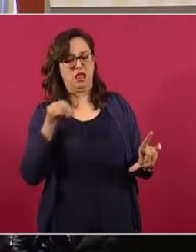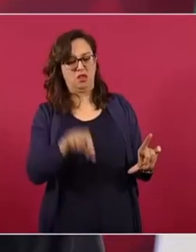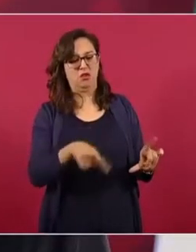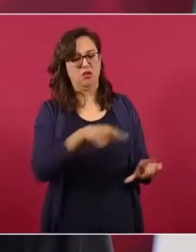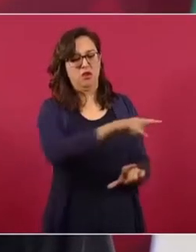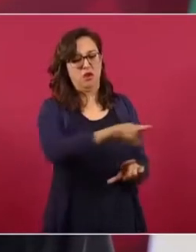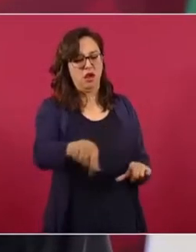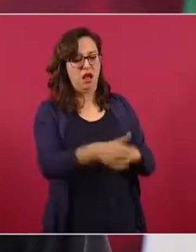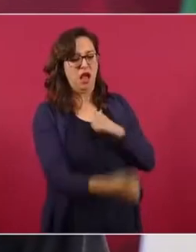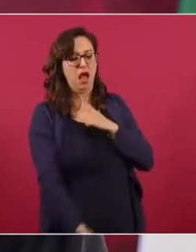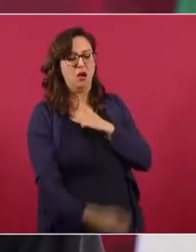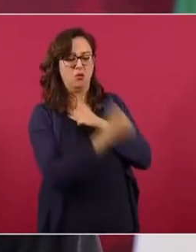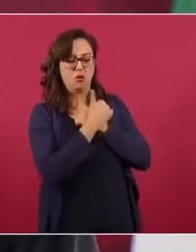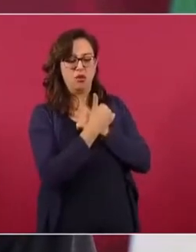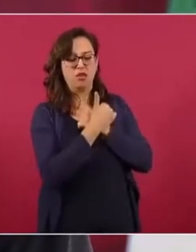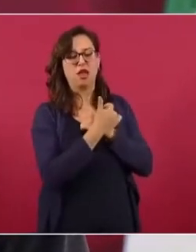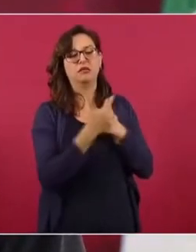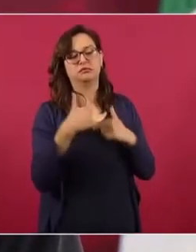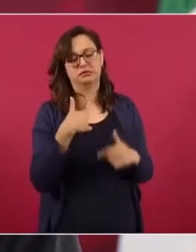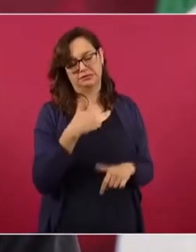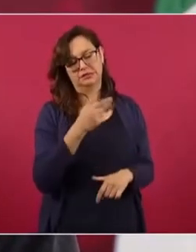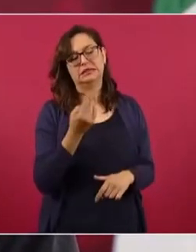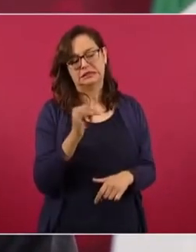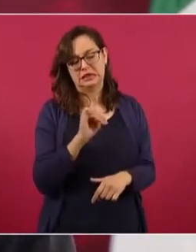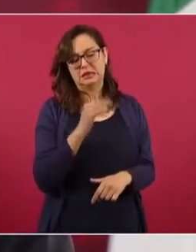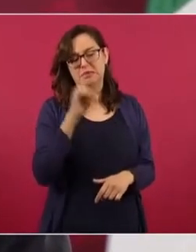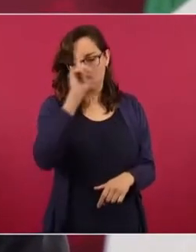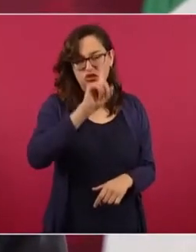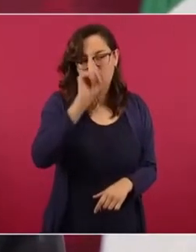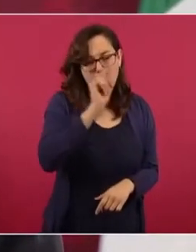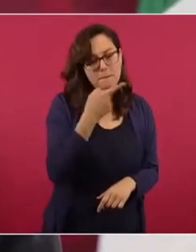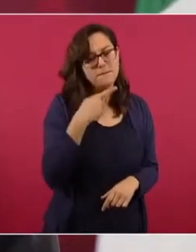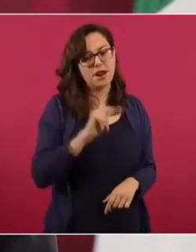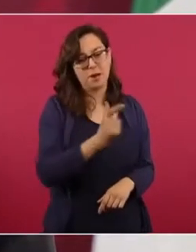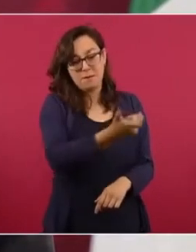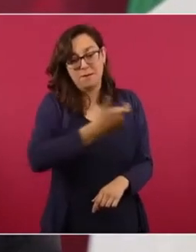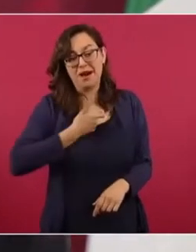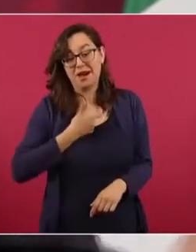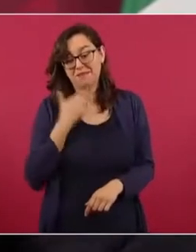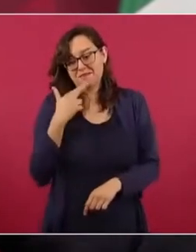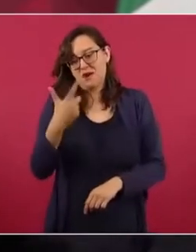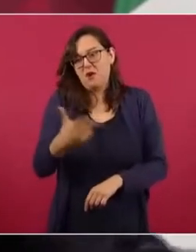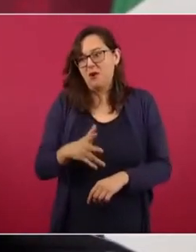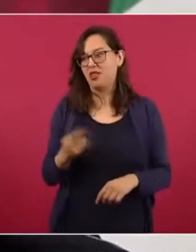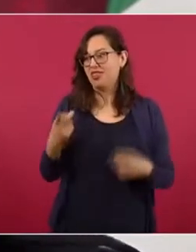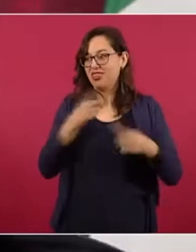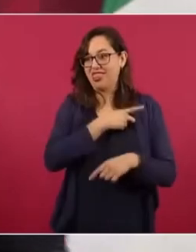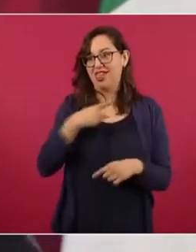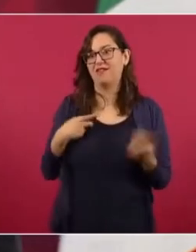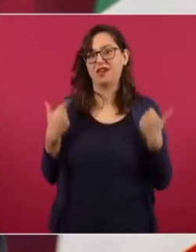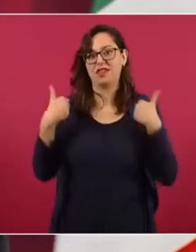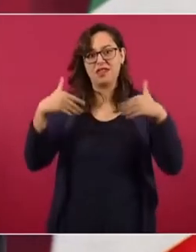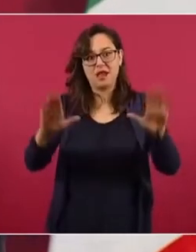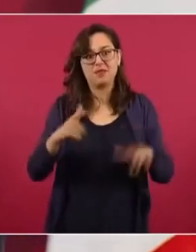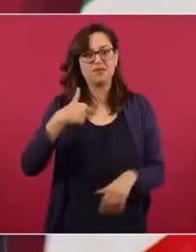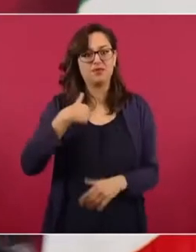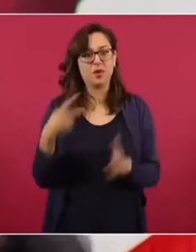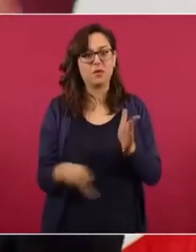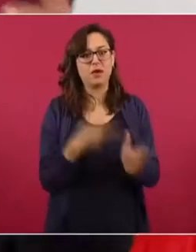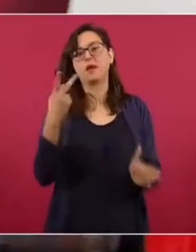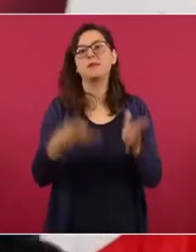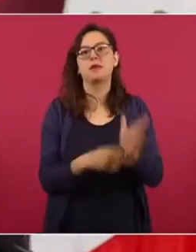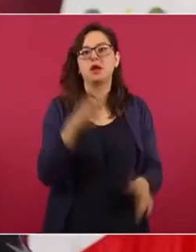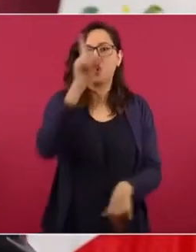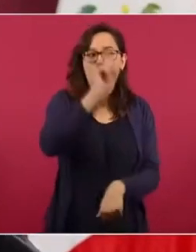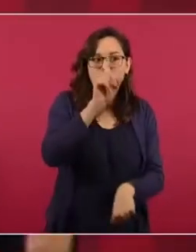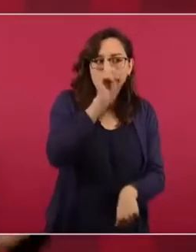pero deben de hacer una